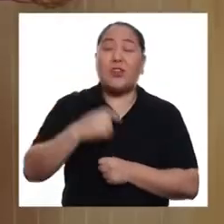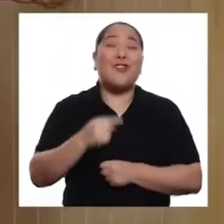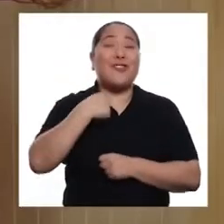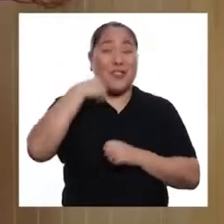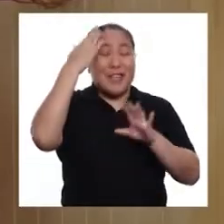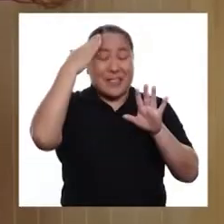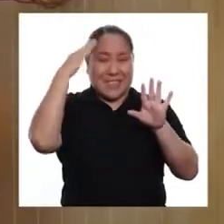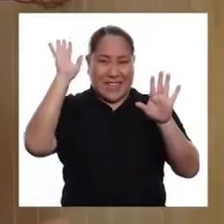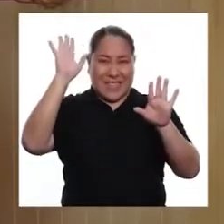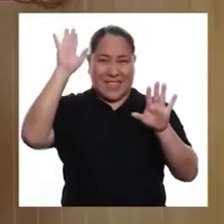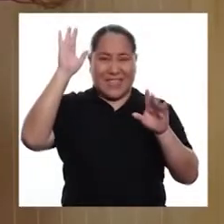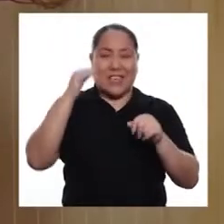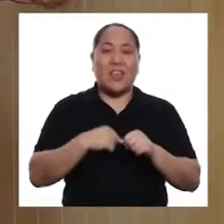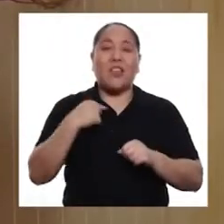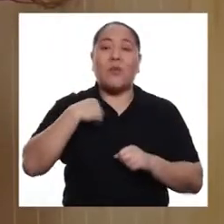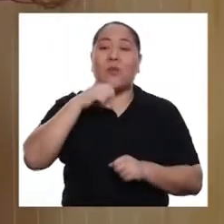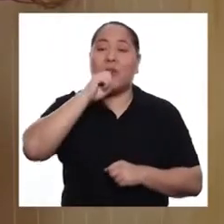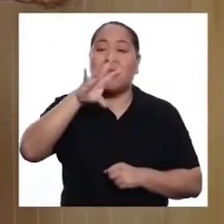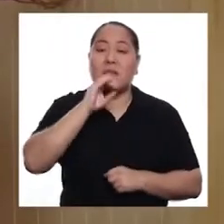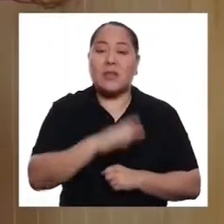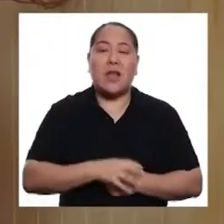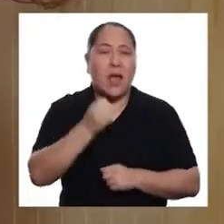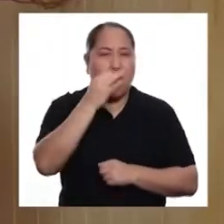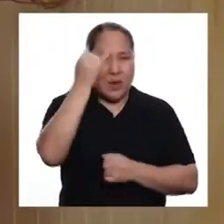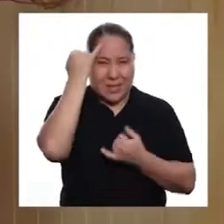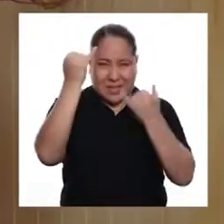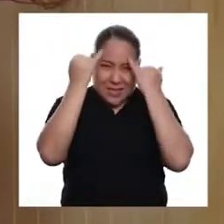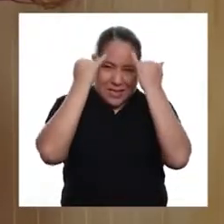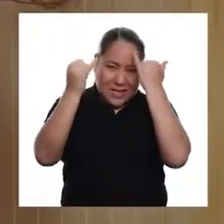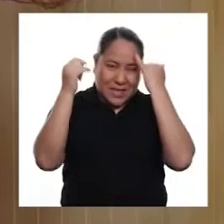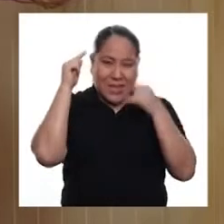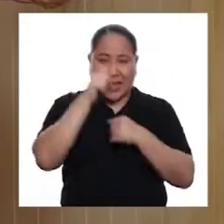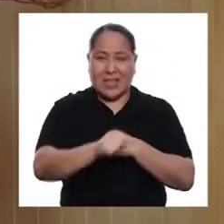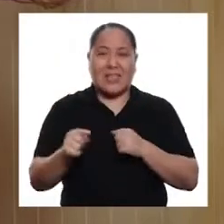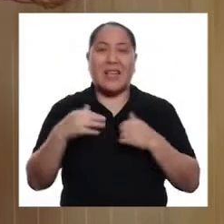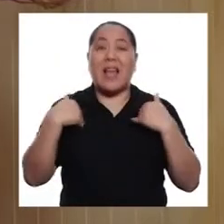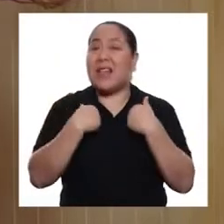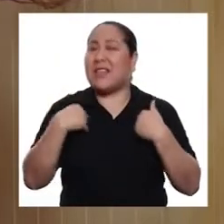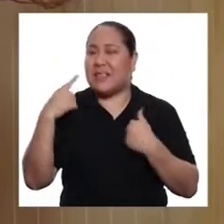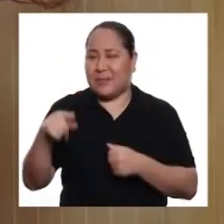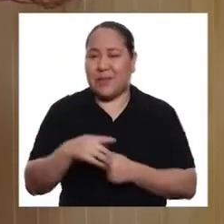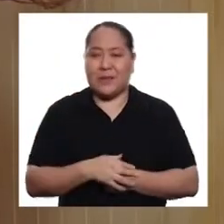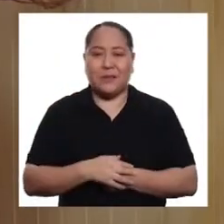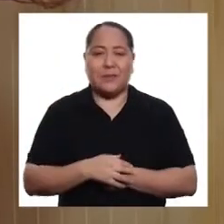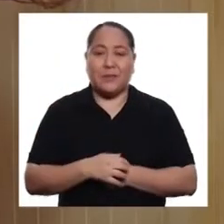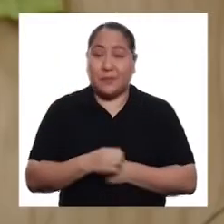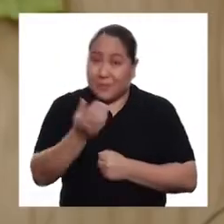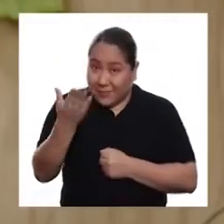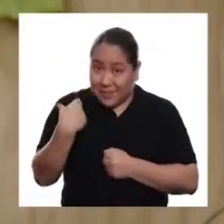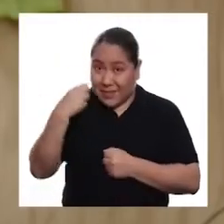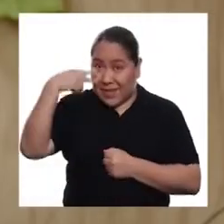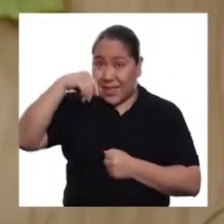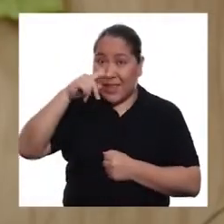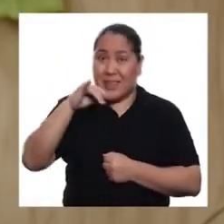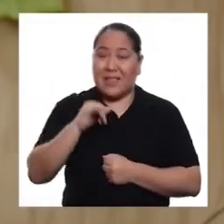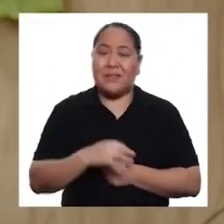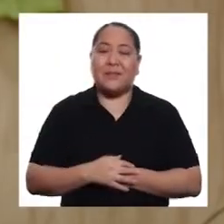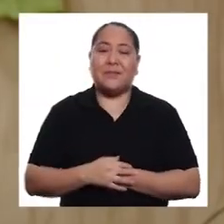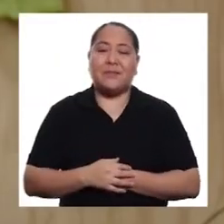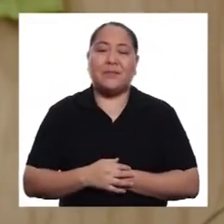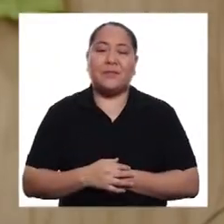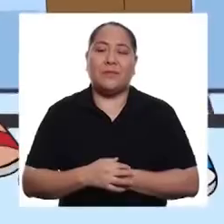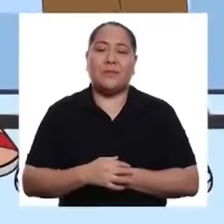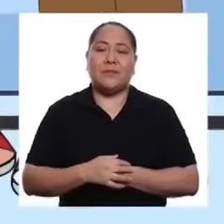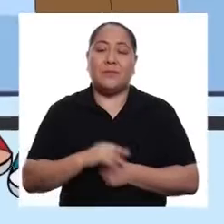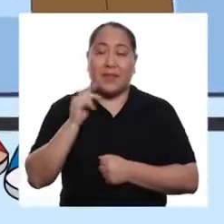¡Yo sé, yo sé! Puedo comentar unas ideas respecto a las mascotas. ¡Cuéntanos,